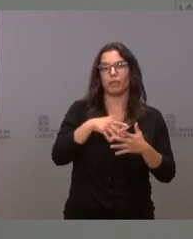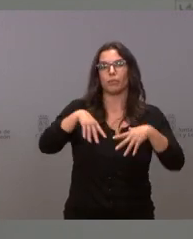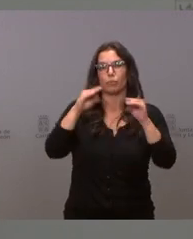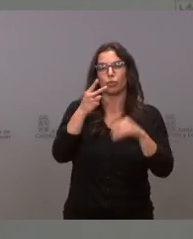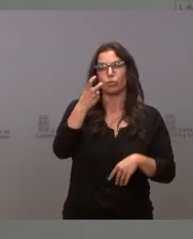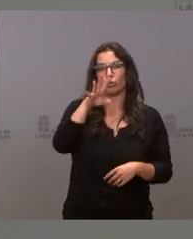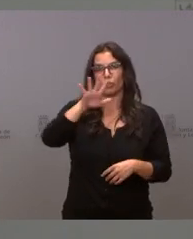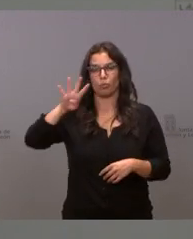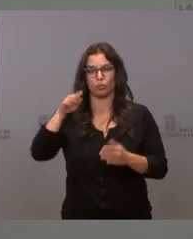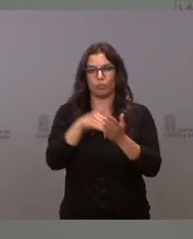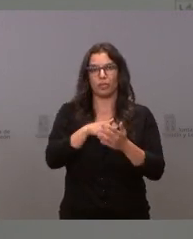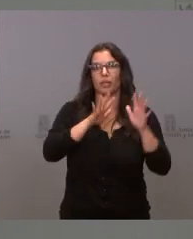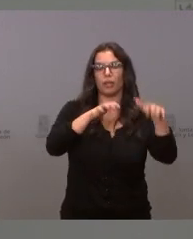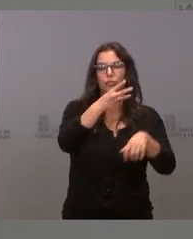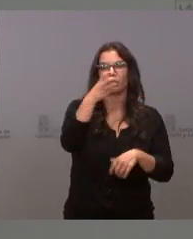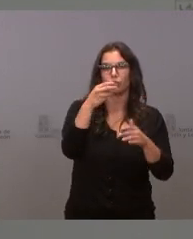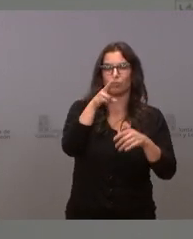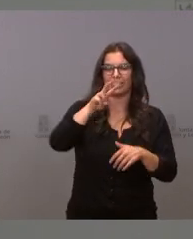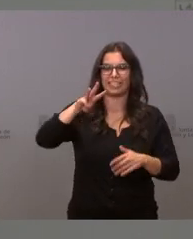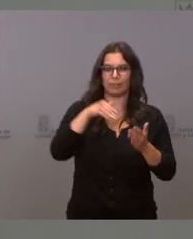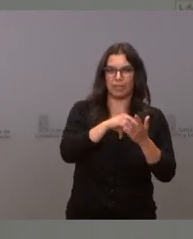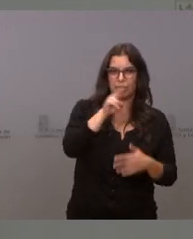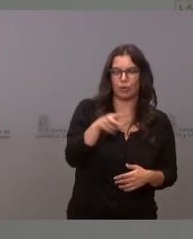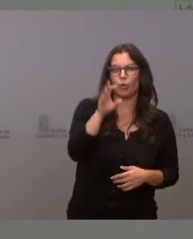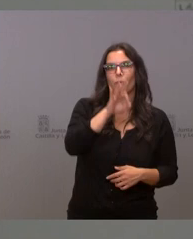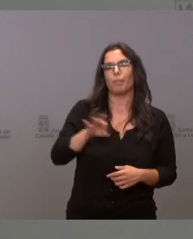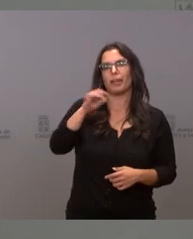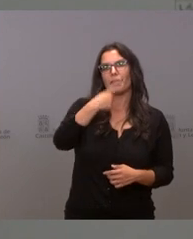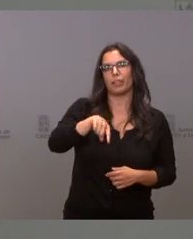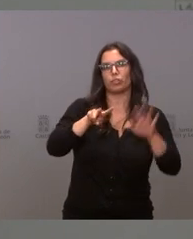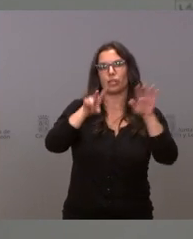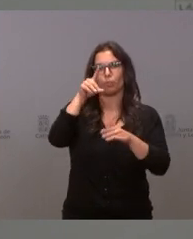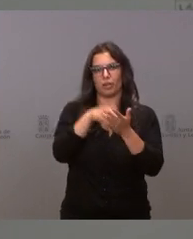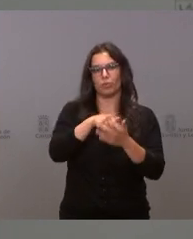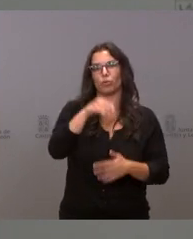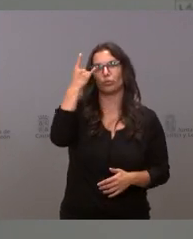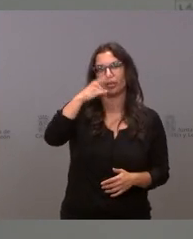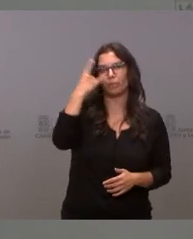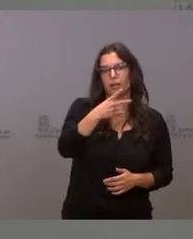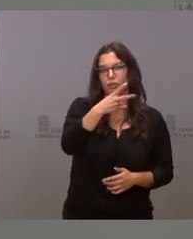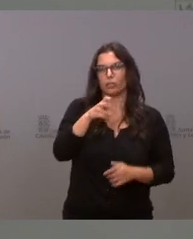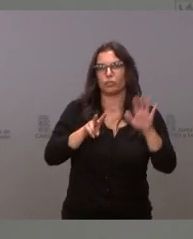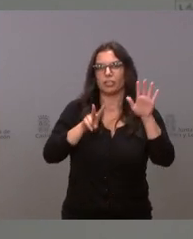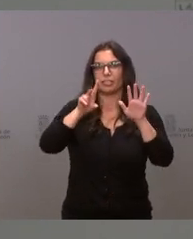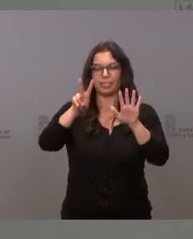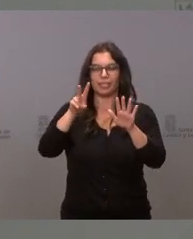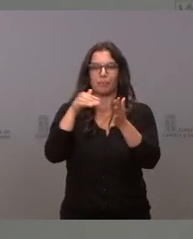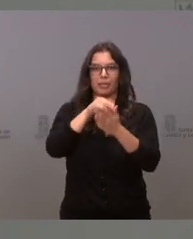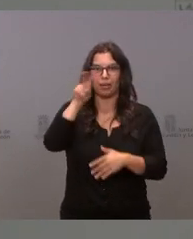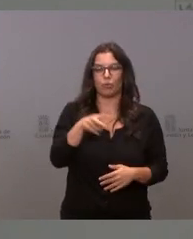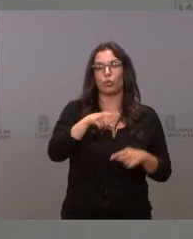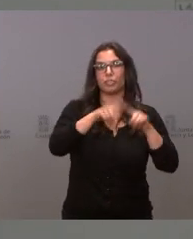254.000 euros, León 323.000 euros, Valencia 171.000 euros, Salamanca 277.000 euros,